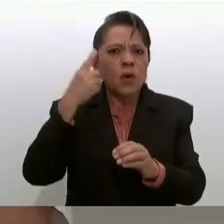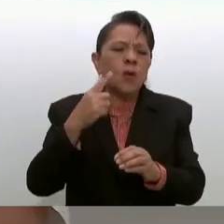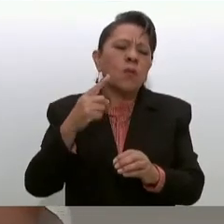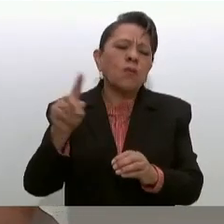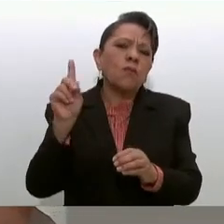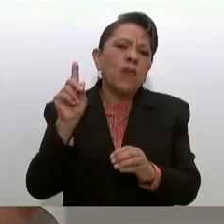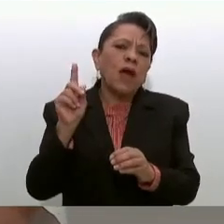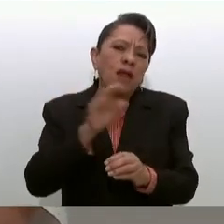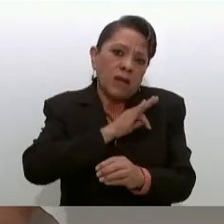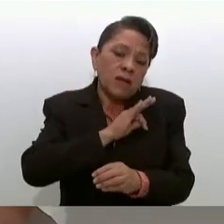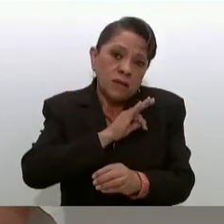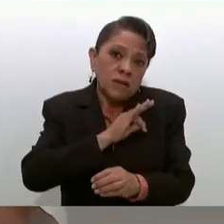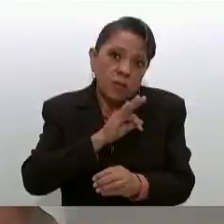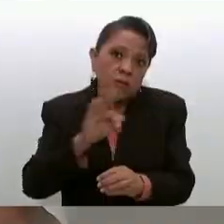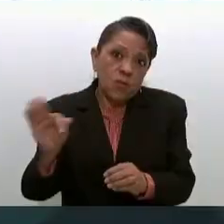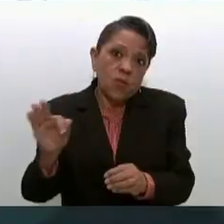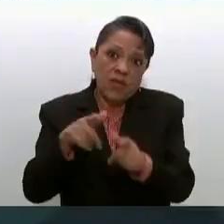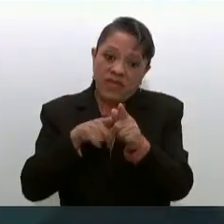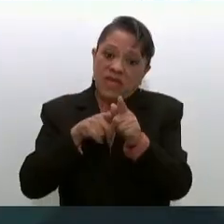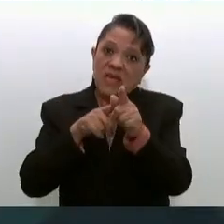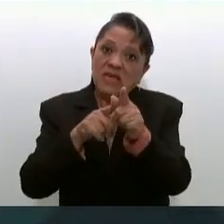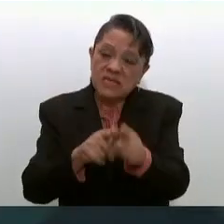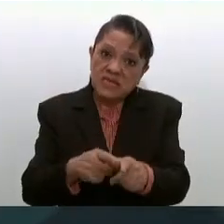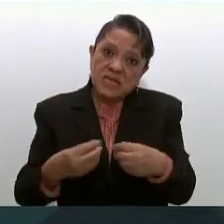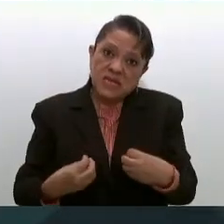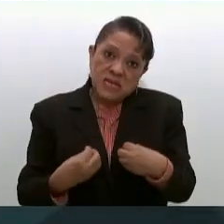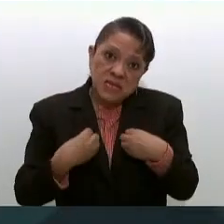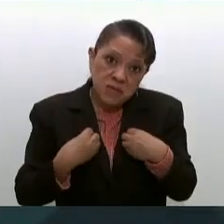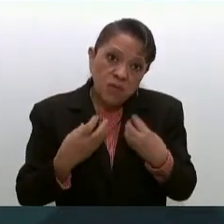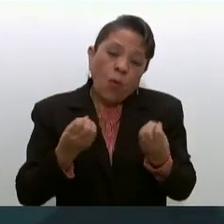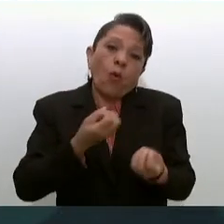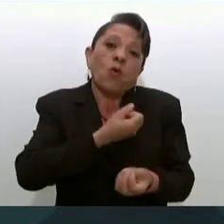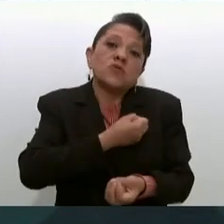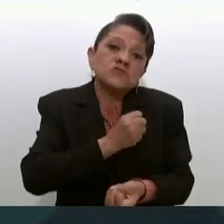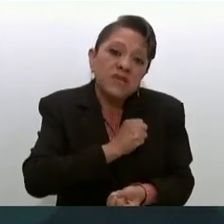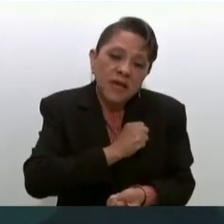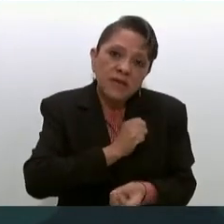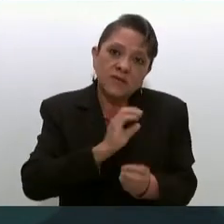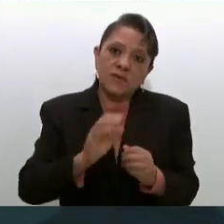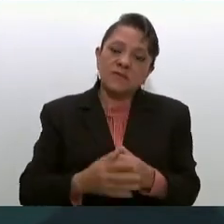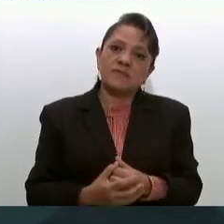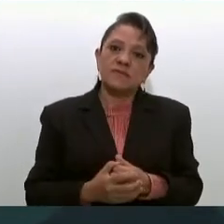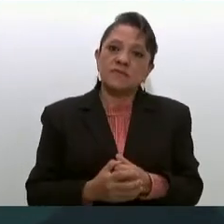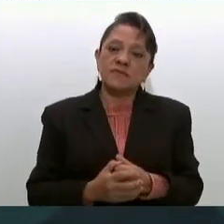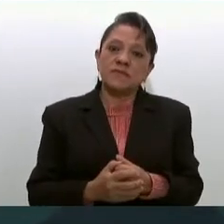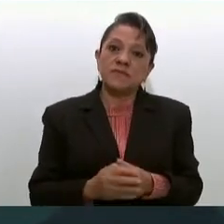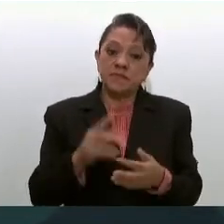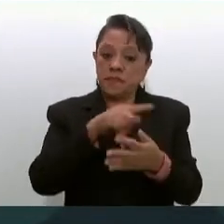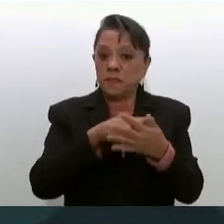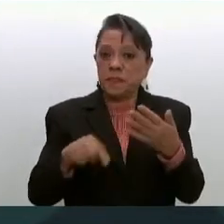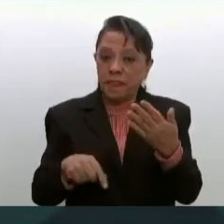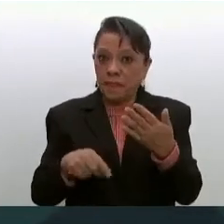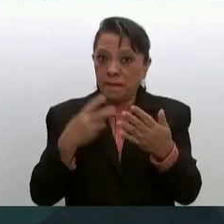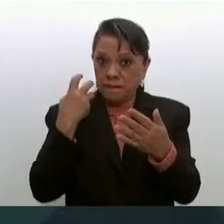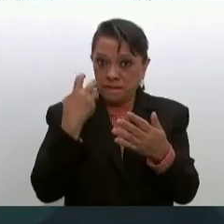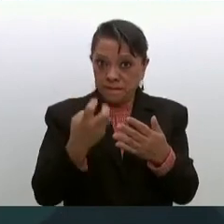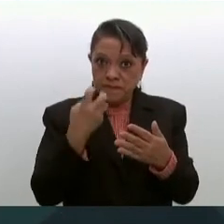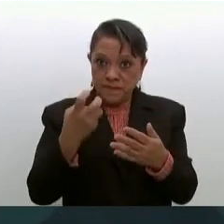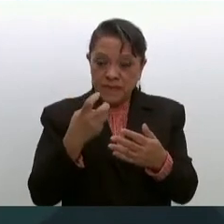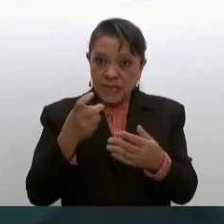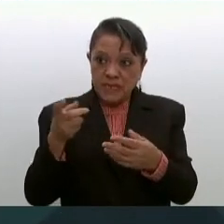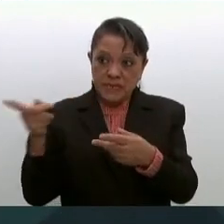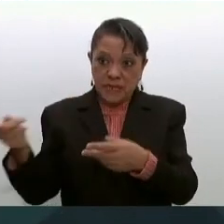alcancen nuestro objetivo de mantener sanos a los mexicanos. Este encargo del